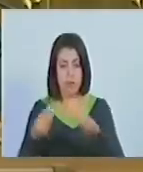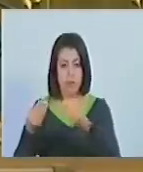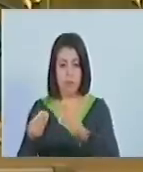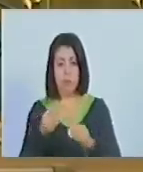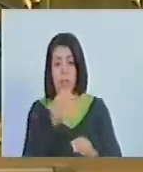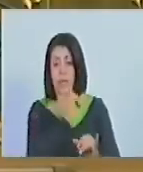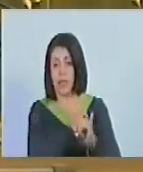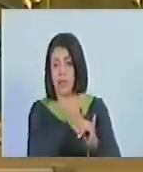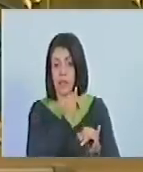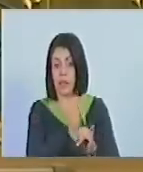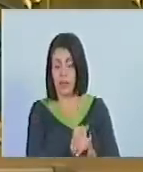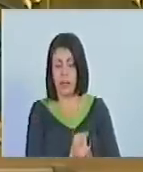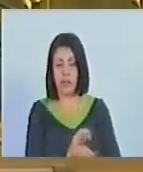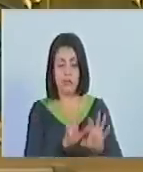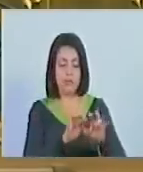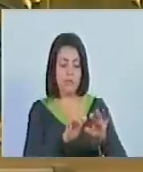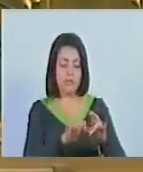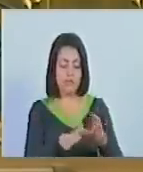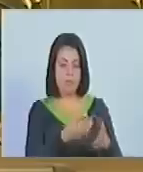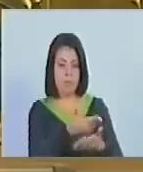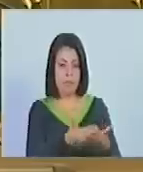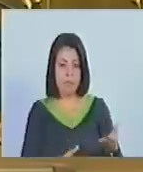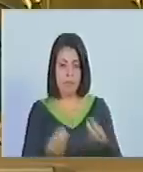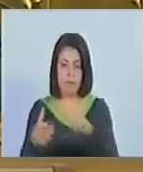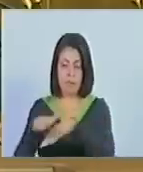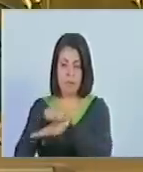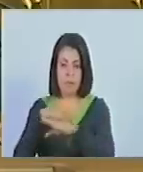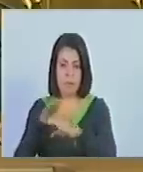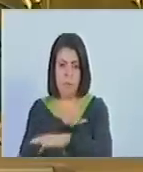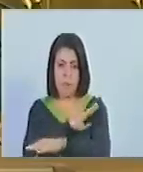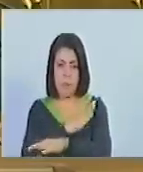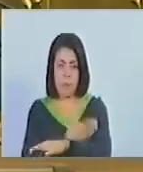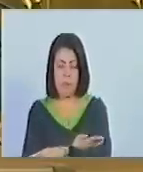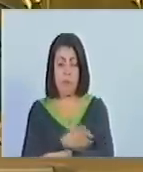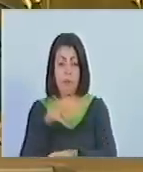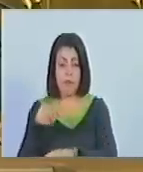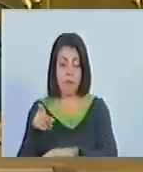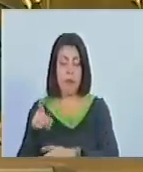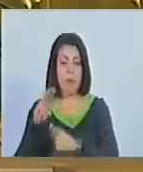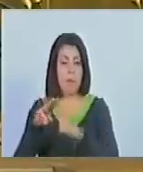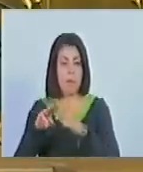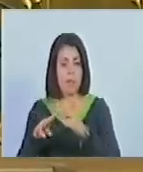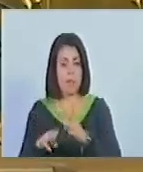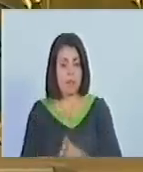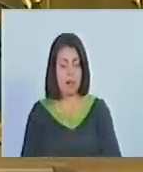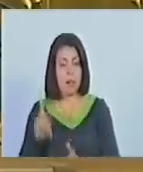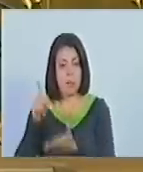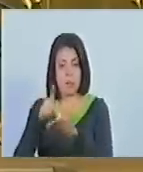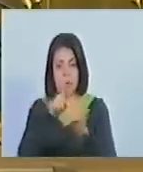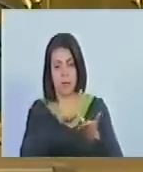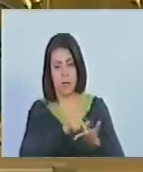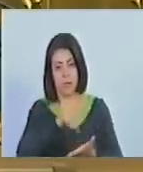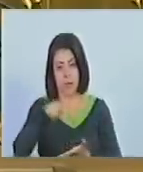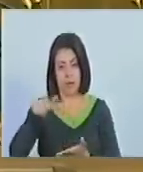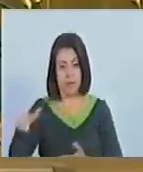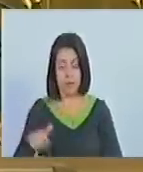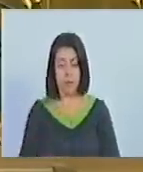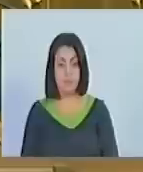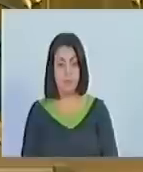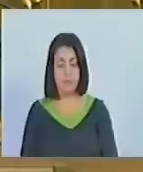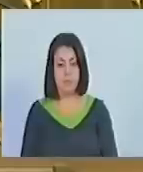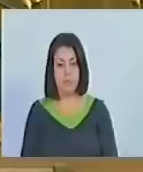electrónica el acta respectiva al Ministerio del Poder Popular con competencia en materia de participación ciudadana